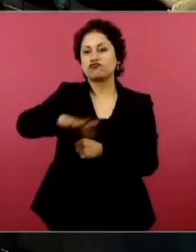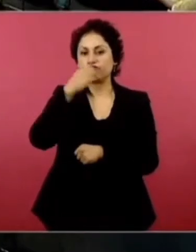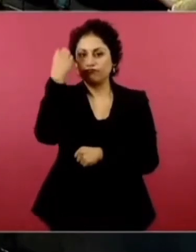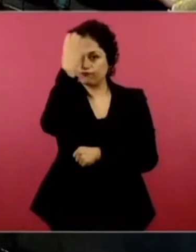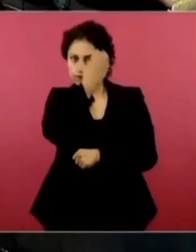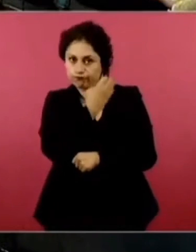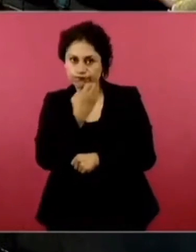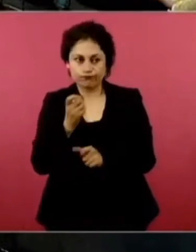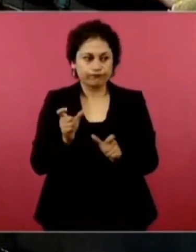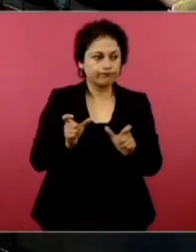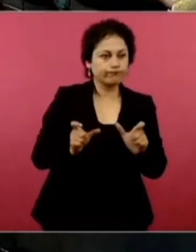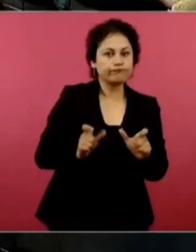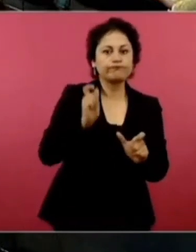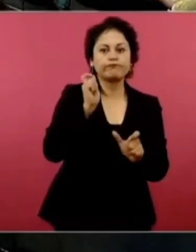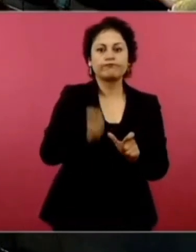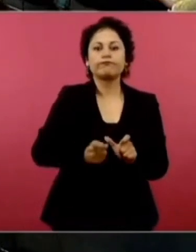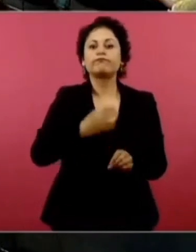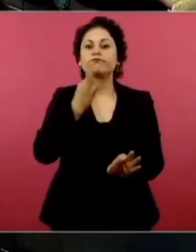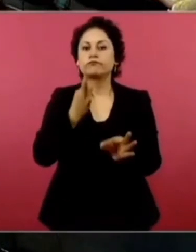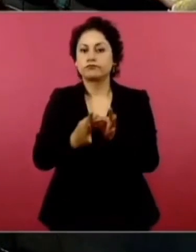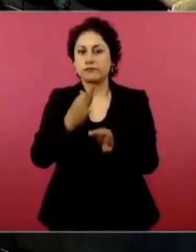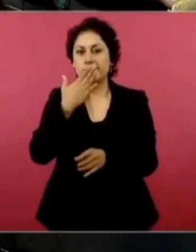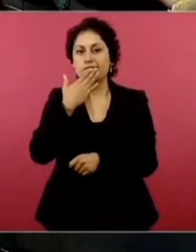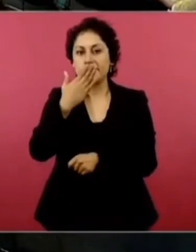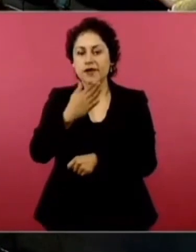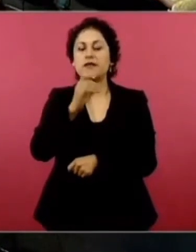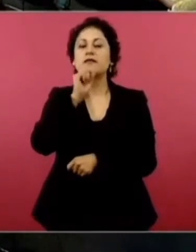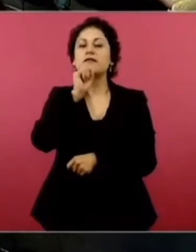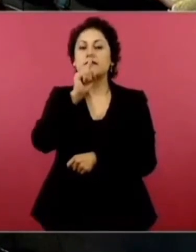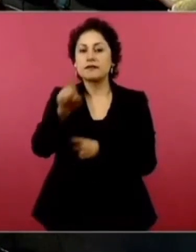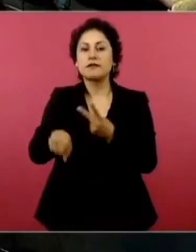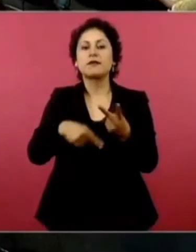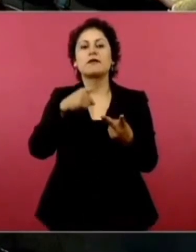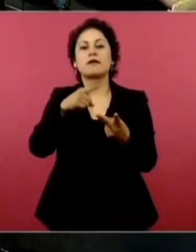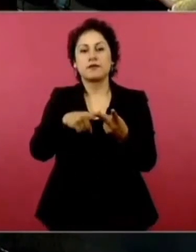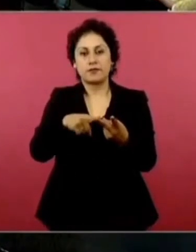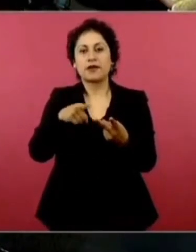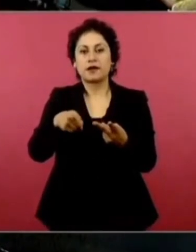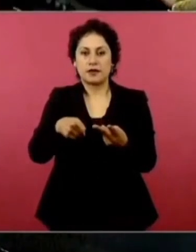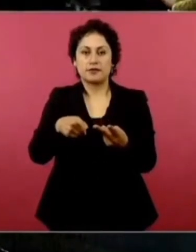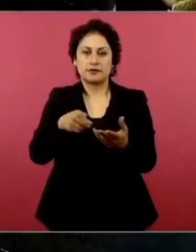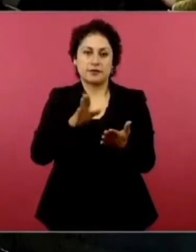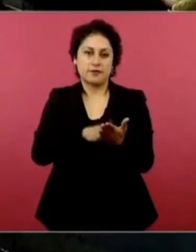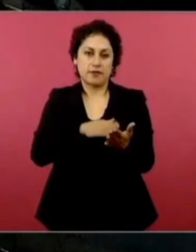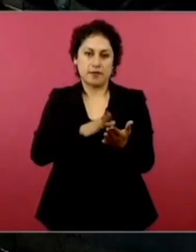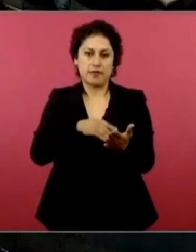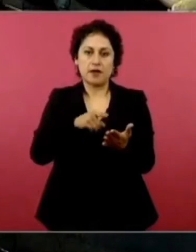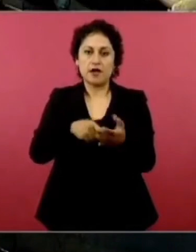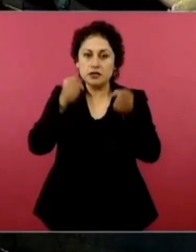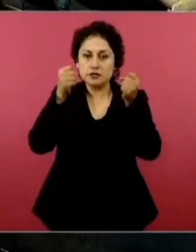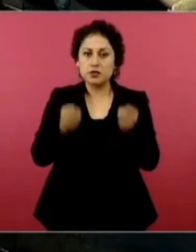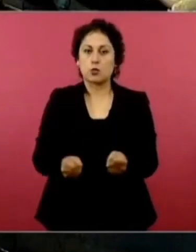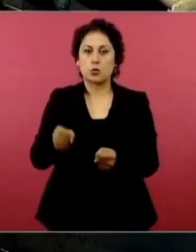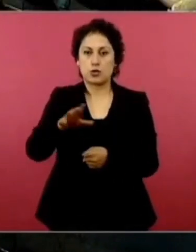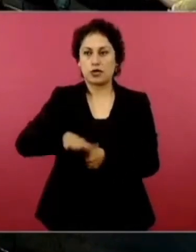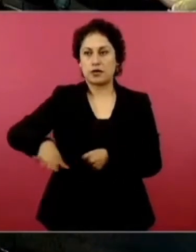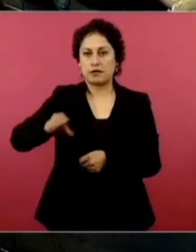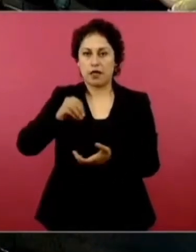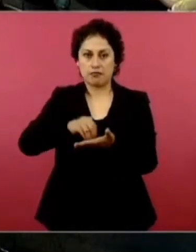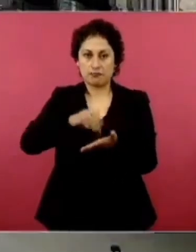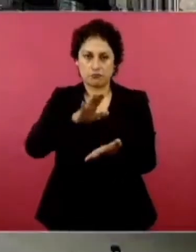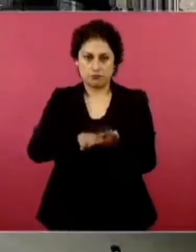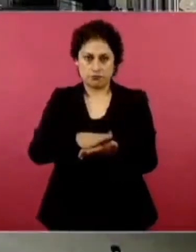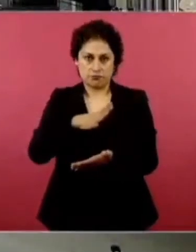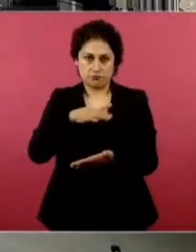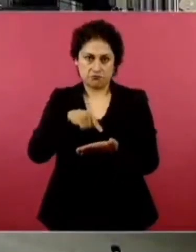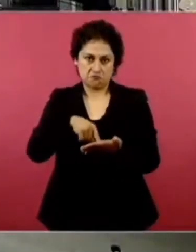y también hay una constancia de seguridad estructural que está registrada. Eso es lo que